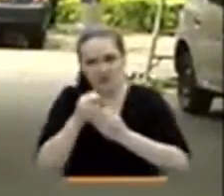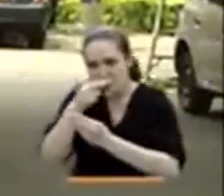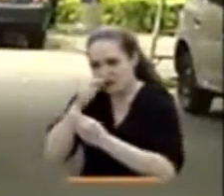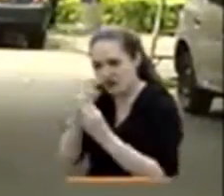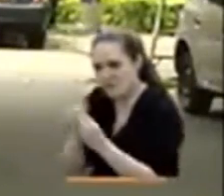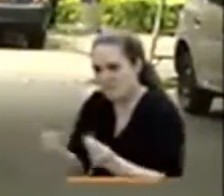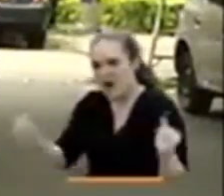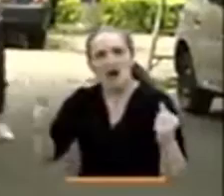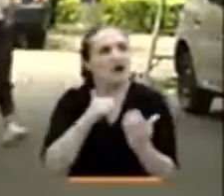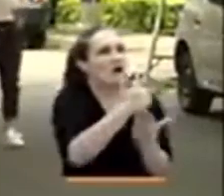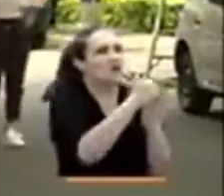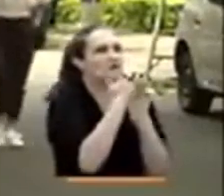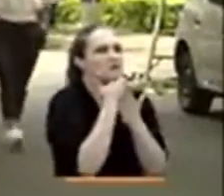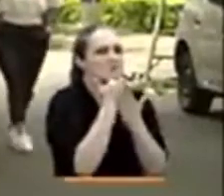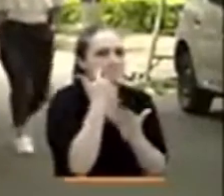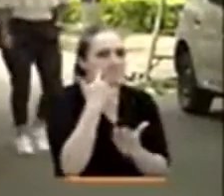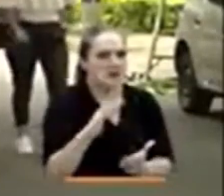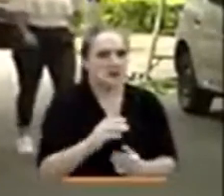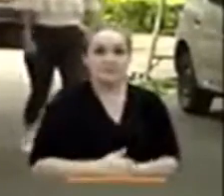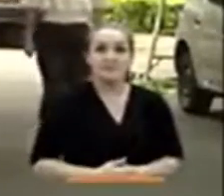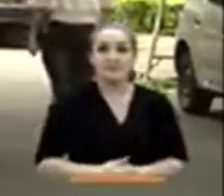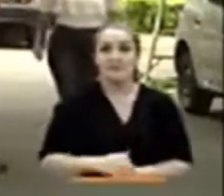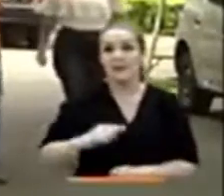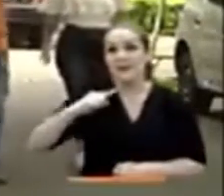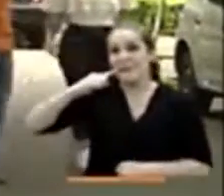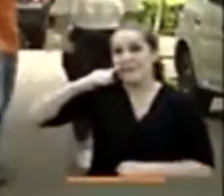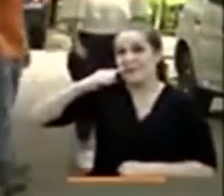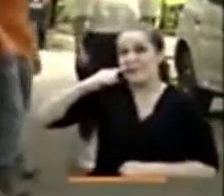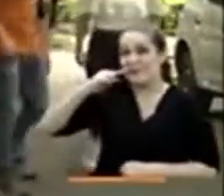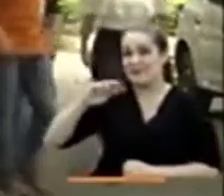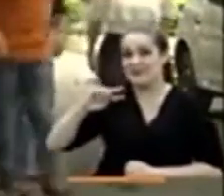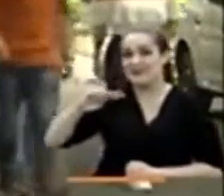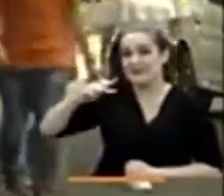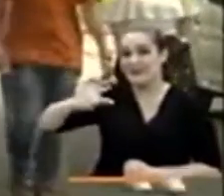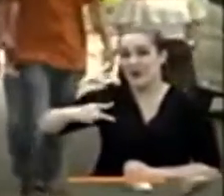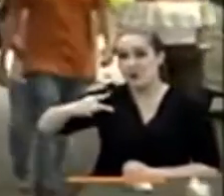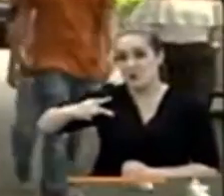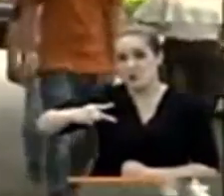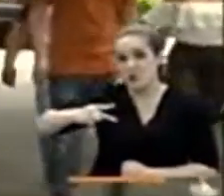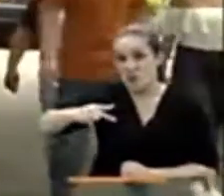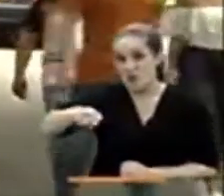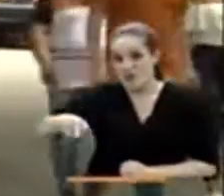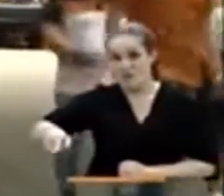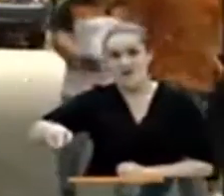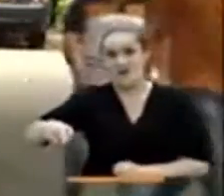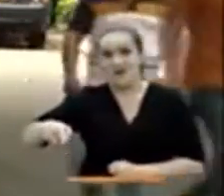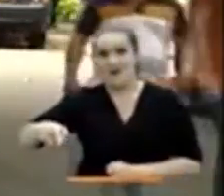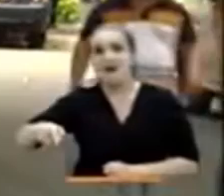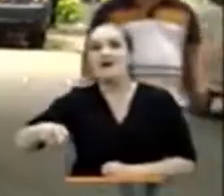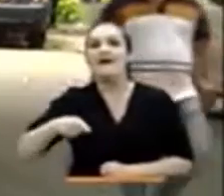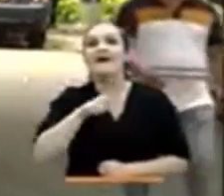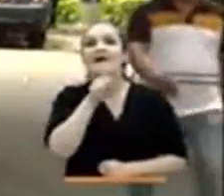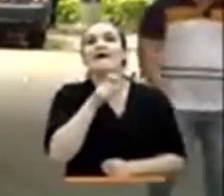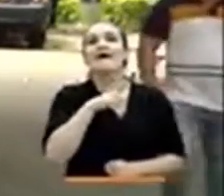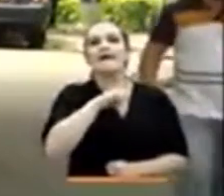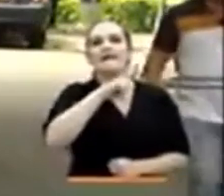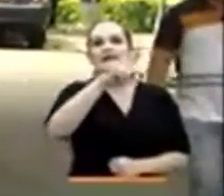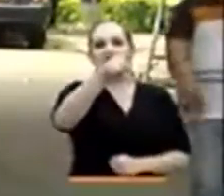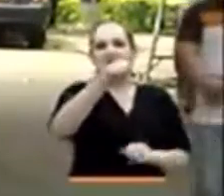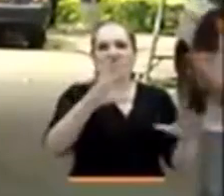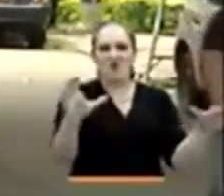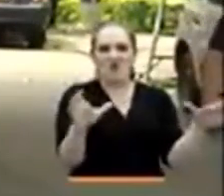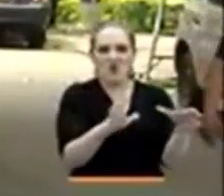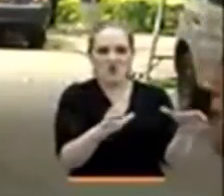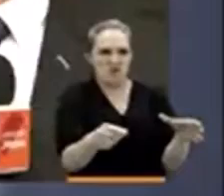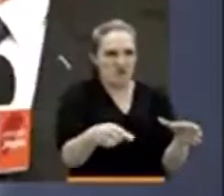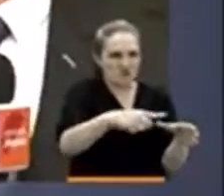Hay que recordar que el padrastro de Maximiliano Cano, al parecer, es el líder de esta secta satánica